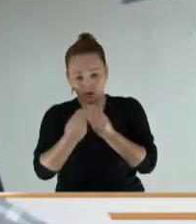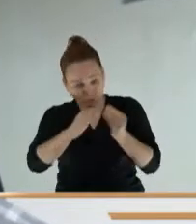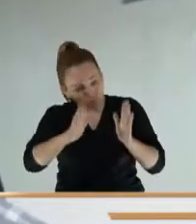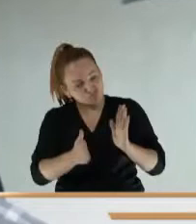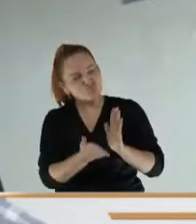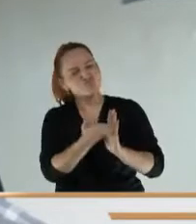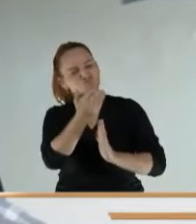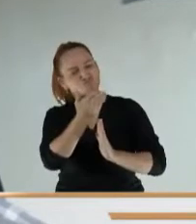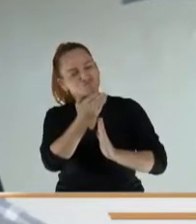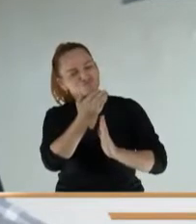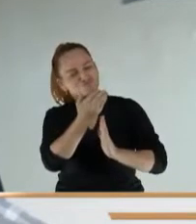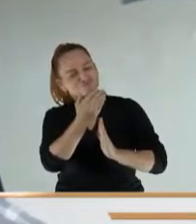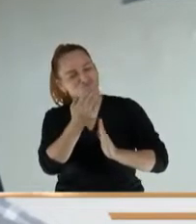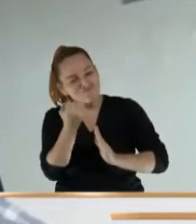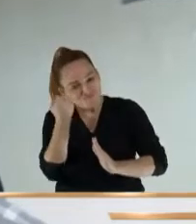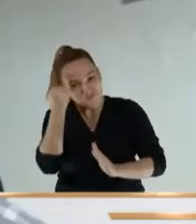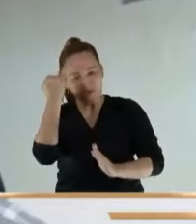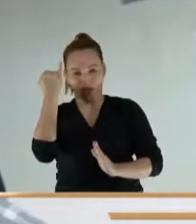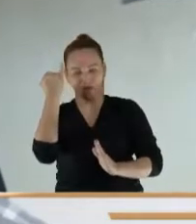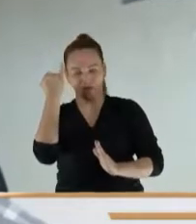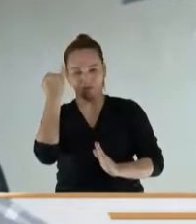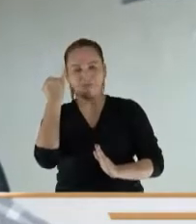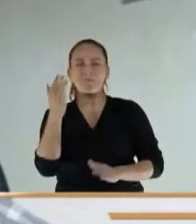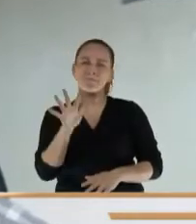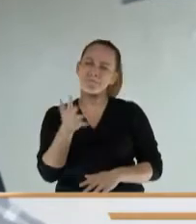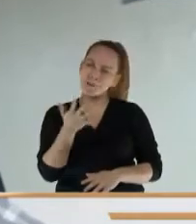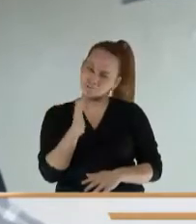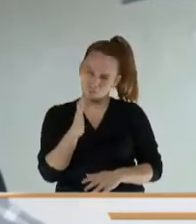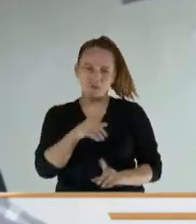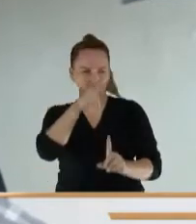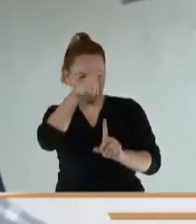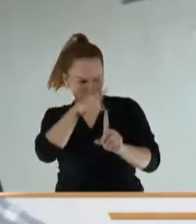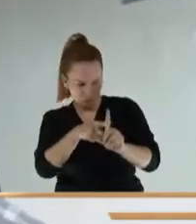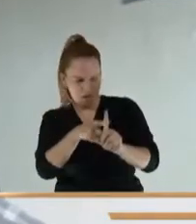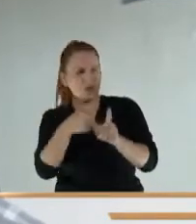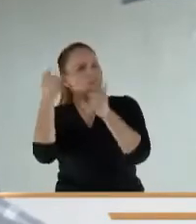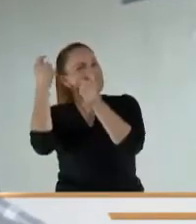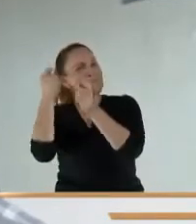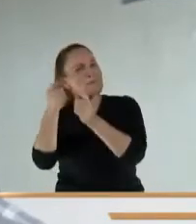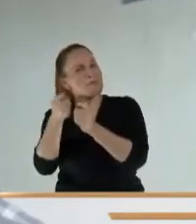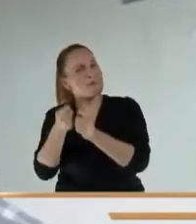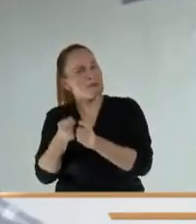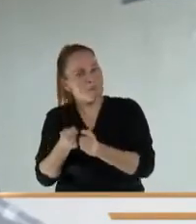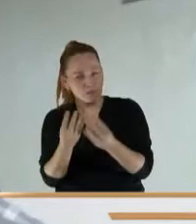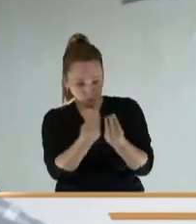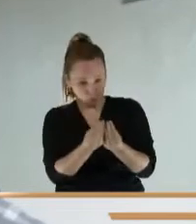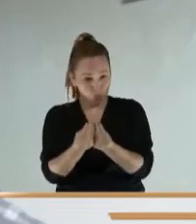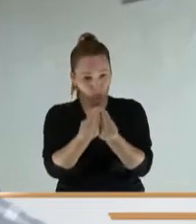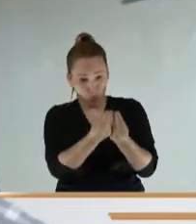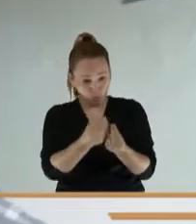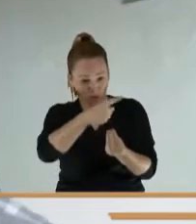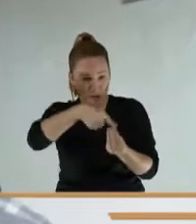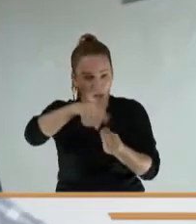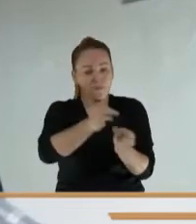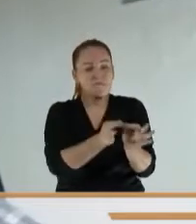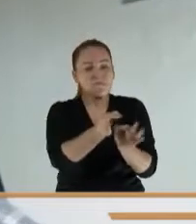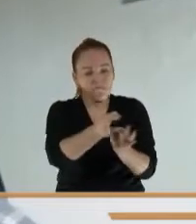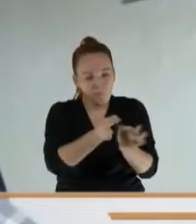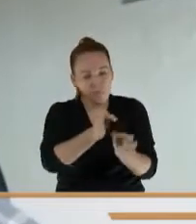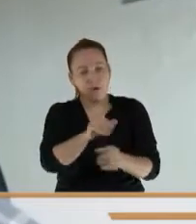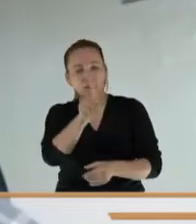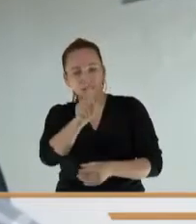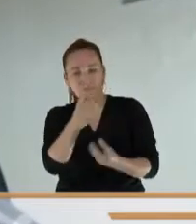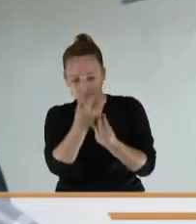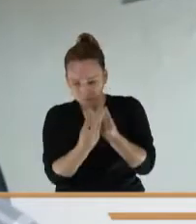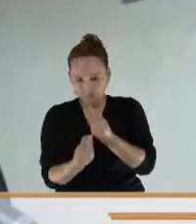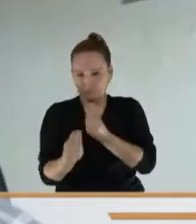nace porque, en promedio mensual, los concejales de hoy, de los municipios de sexta categoría,